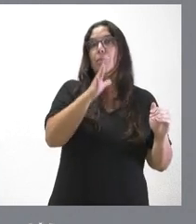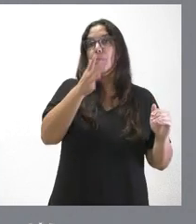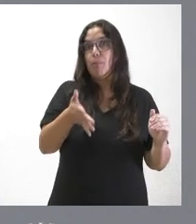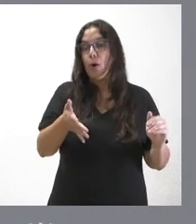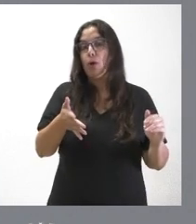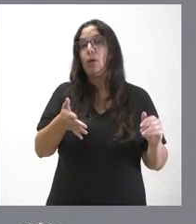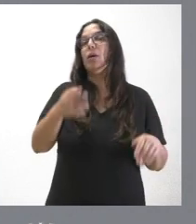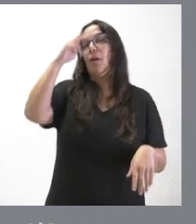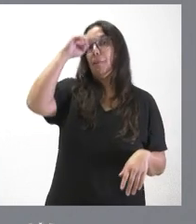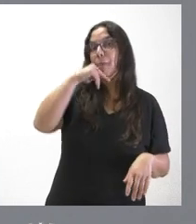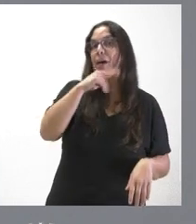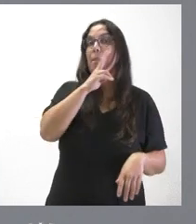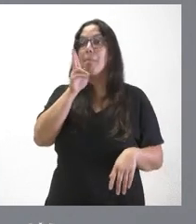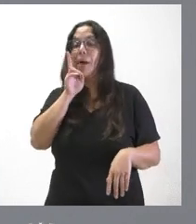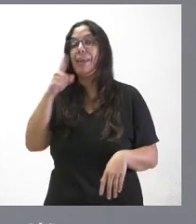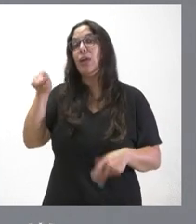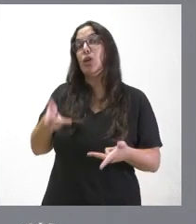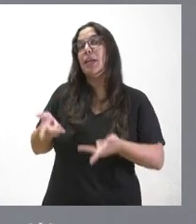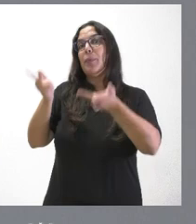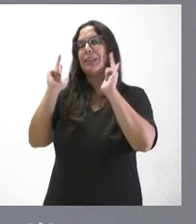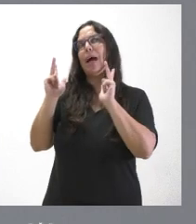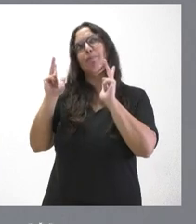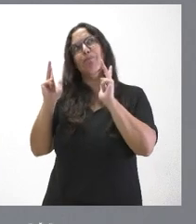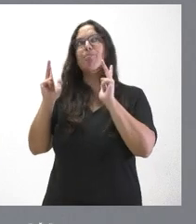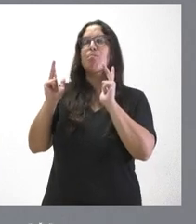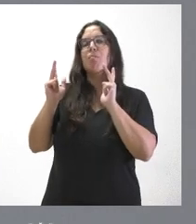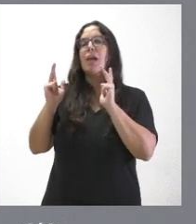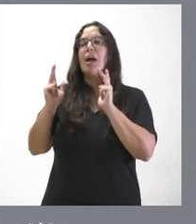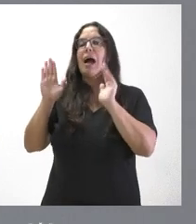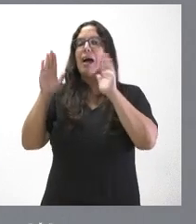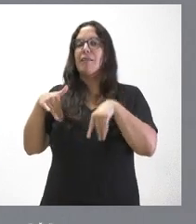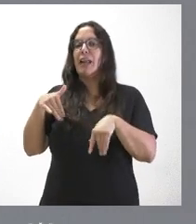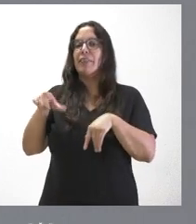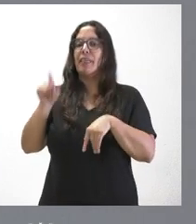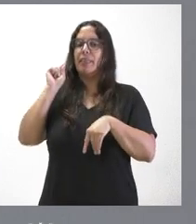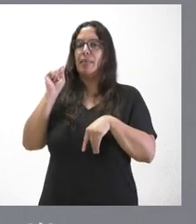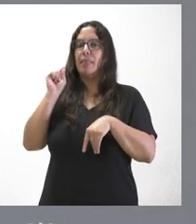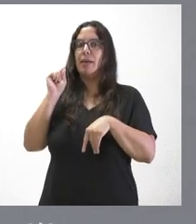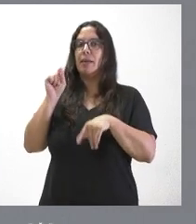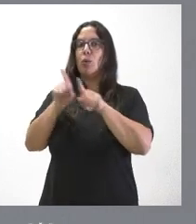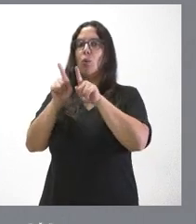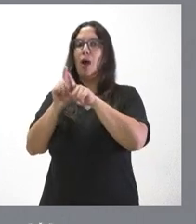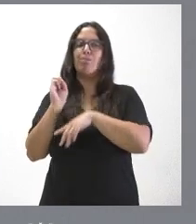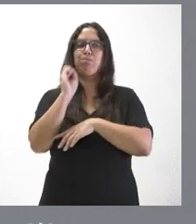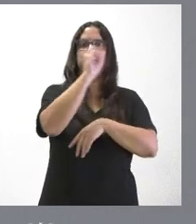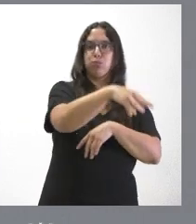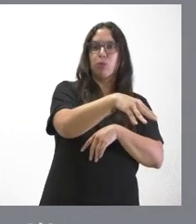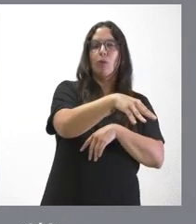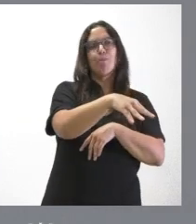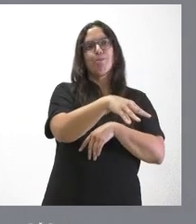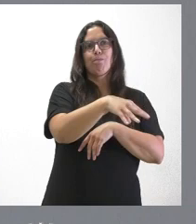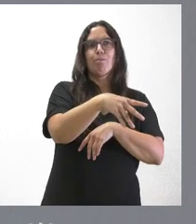que eligen en libertad, pues deciden un porcentaje mucho mayor llevar a los niños a este procedimiento de gratuidad dentro del ámbito